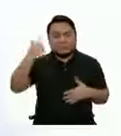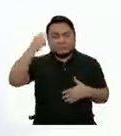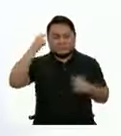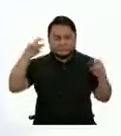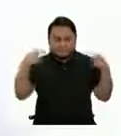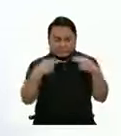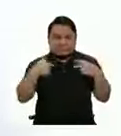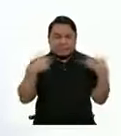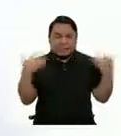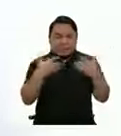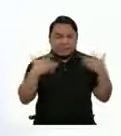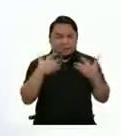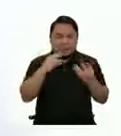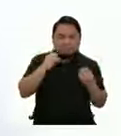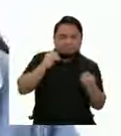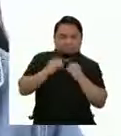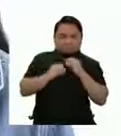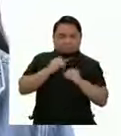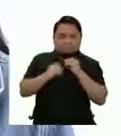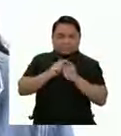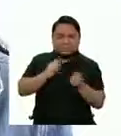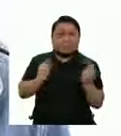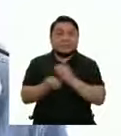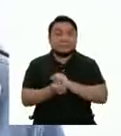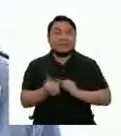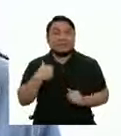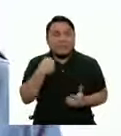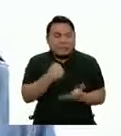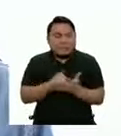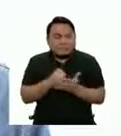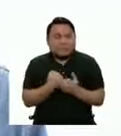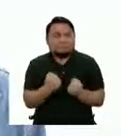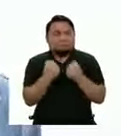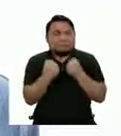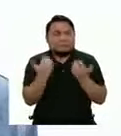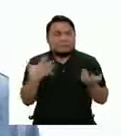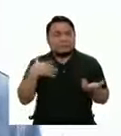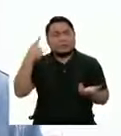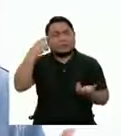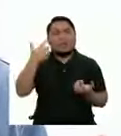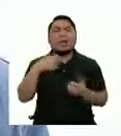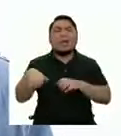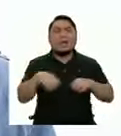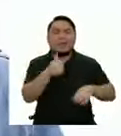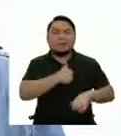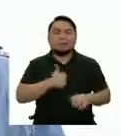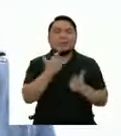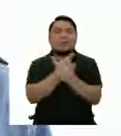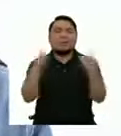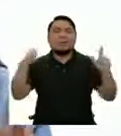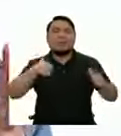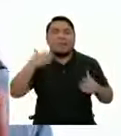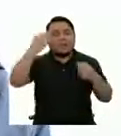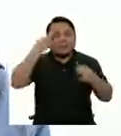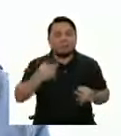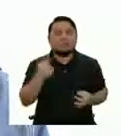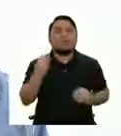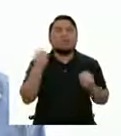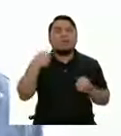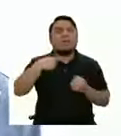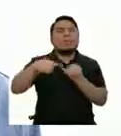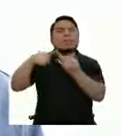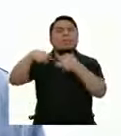nuestros miedos Y afrontarlos El coraje nos permite actuar con libertad Tomando decisiones en base A las